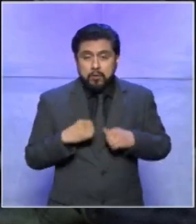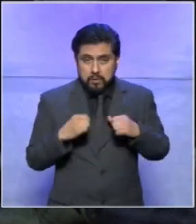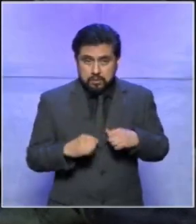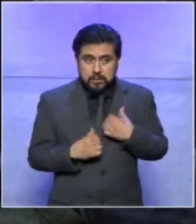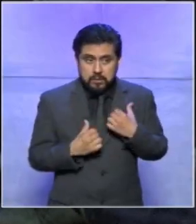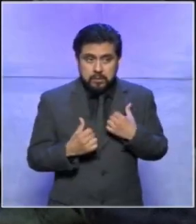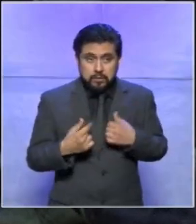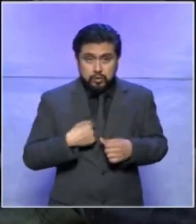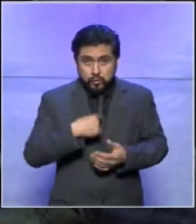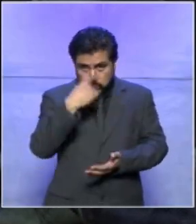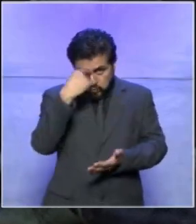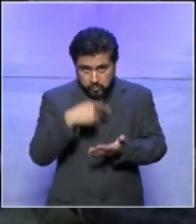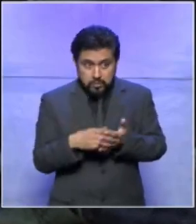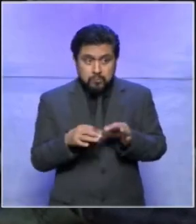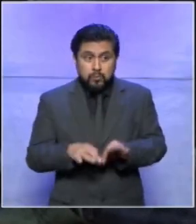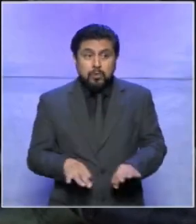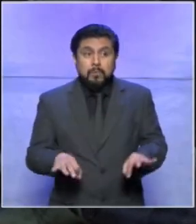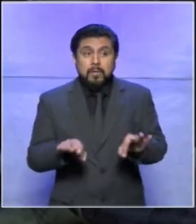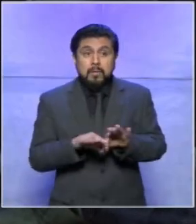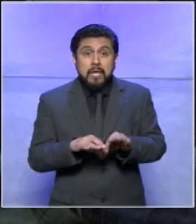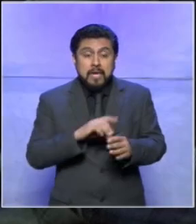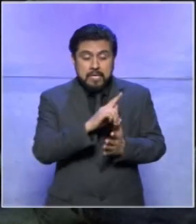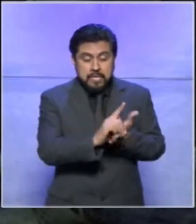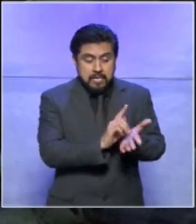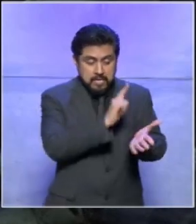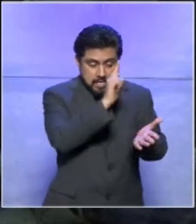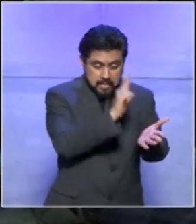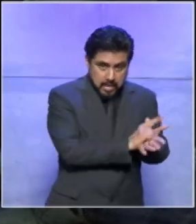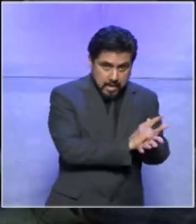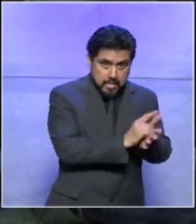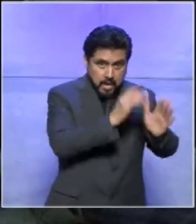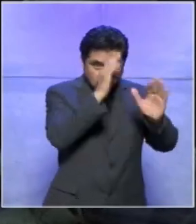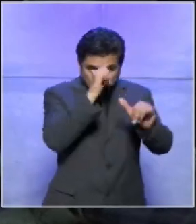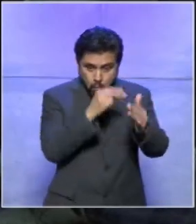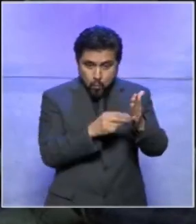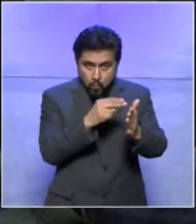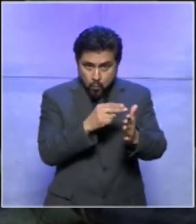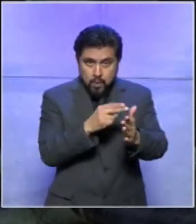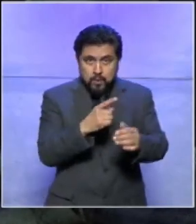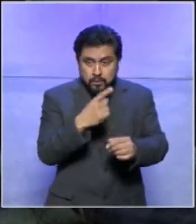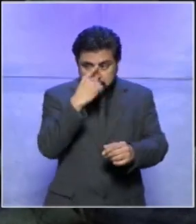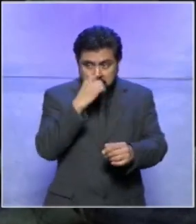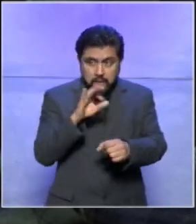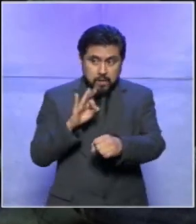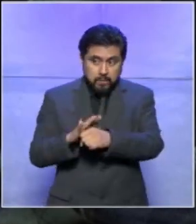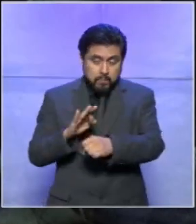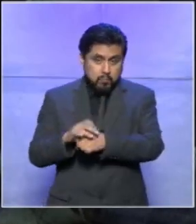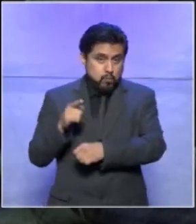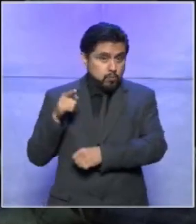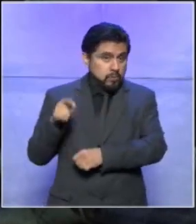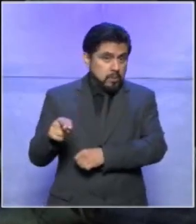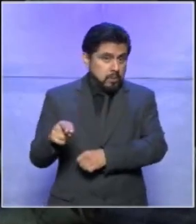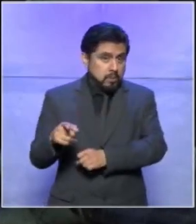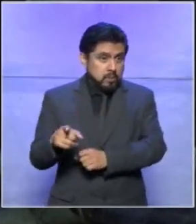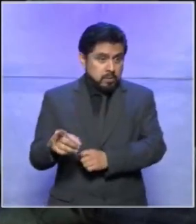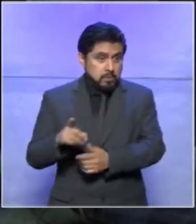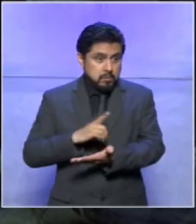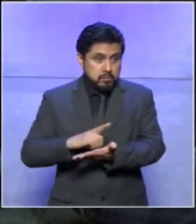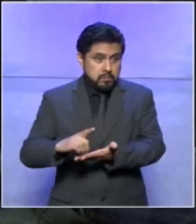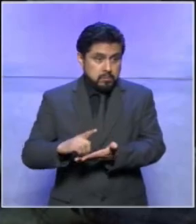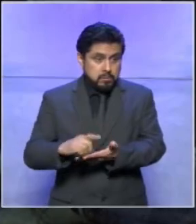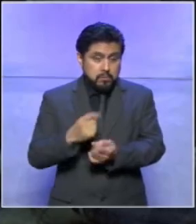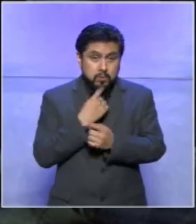considero que es muy importante tener leyes tratados o convenios que los protejan pues están en un estado de